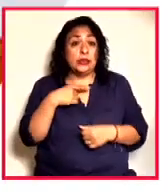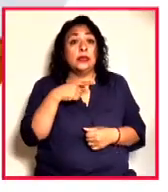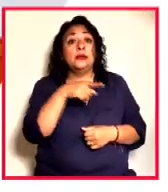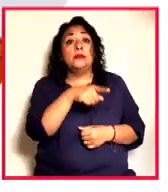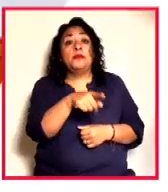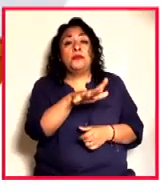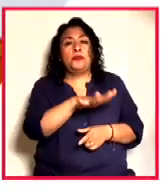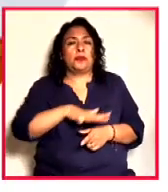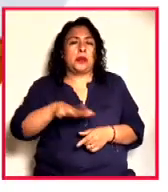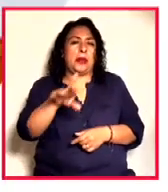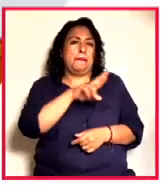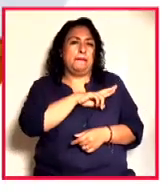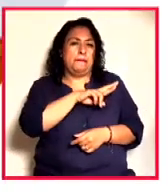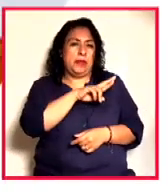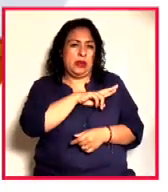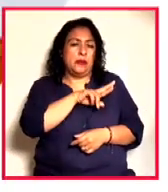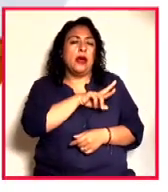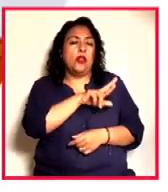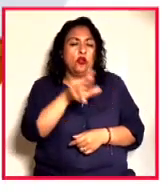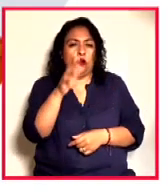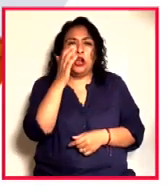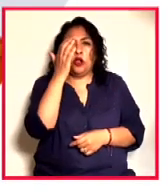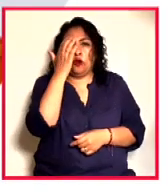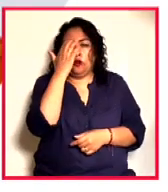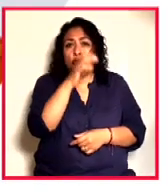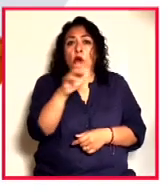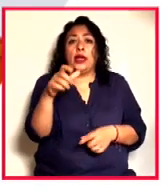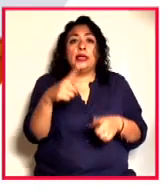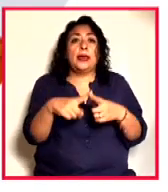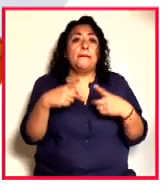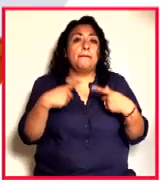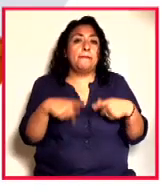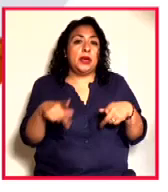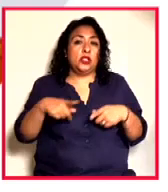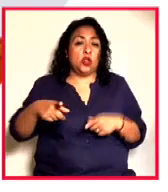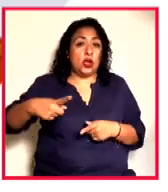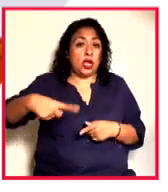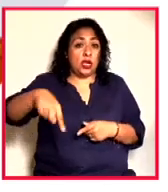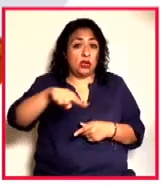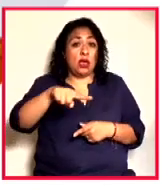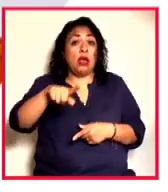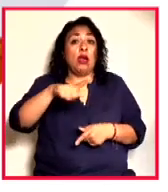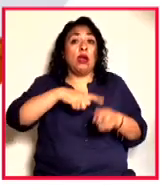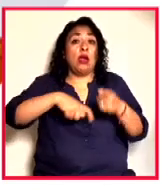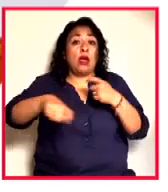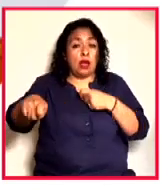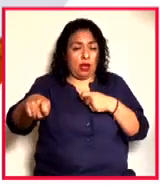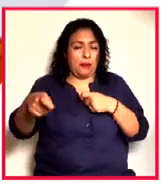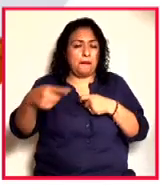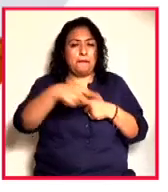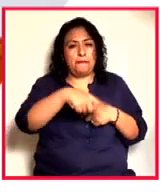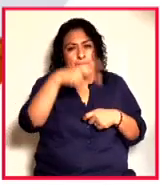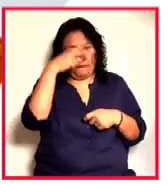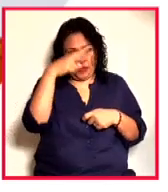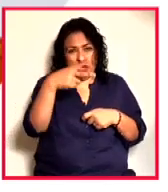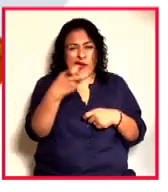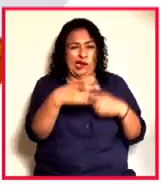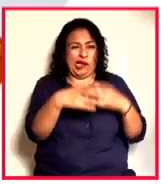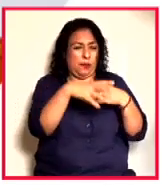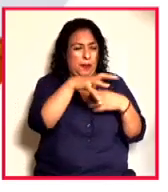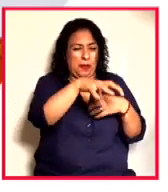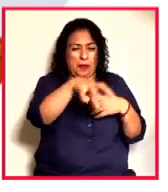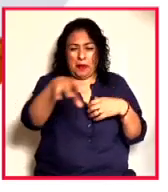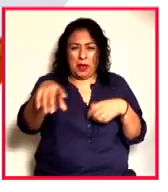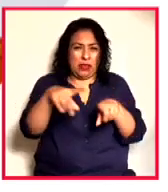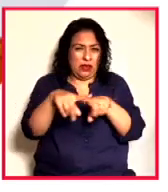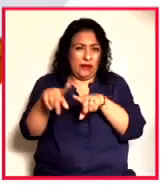privado, debo reconocer a las personas que nos hacen favor de restituirle a México estas piezas por